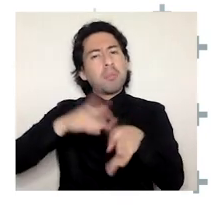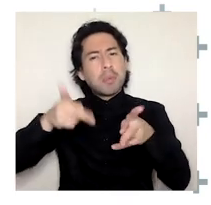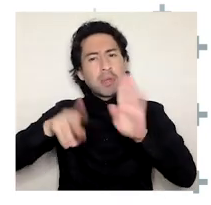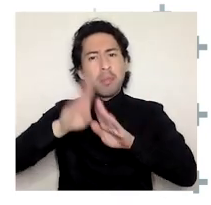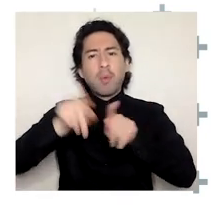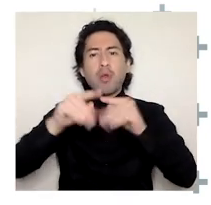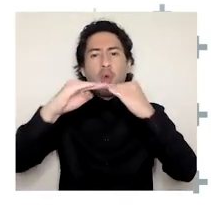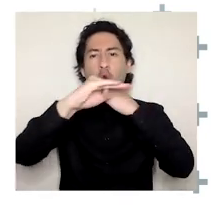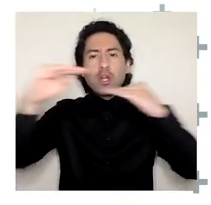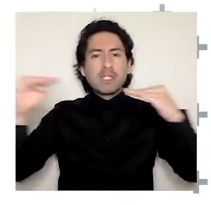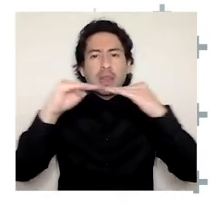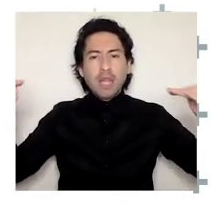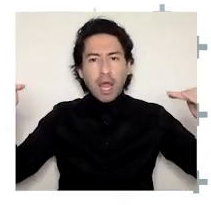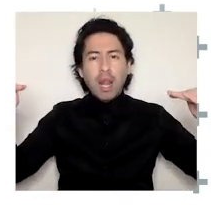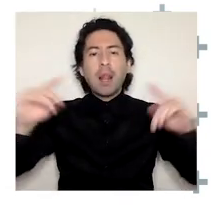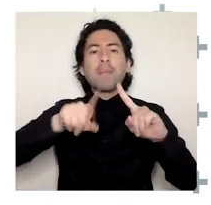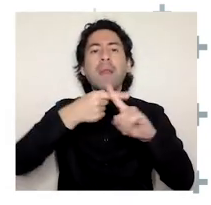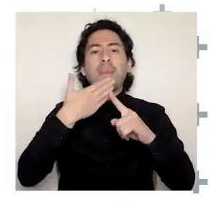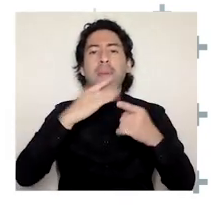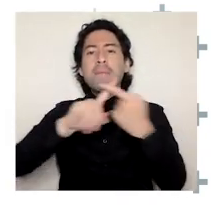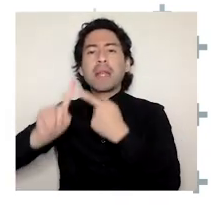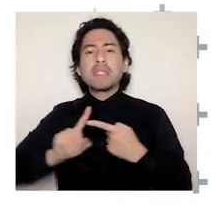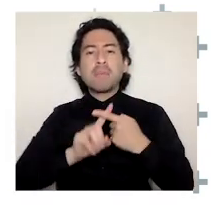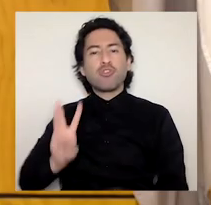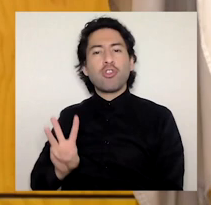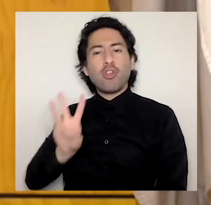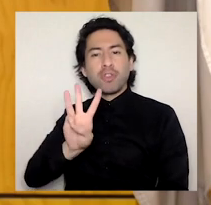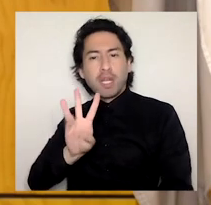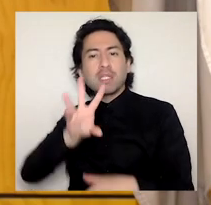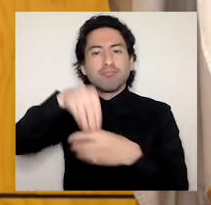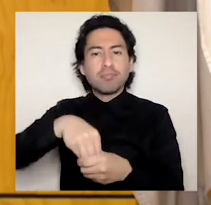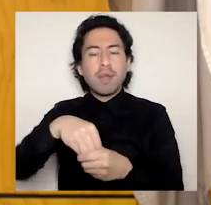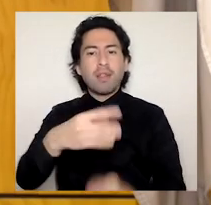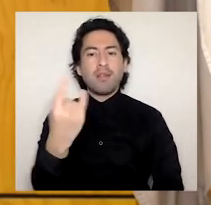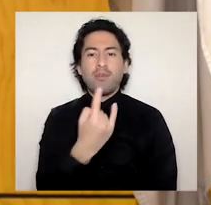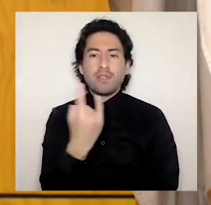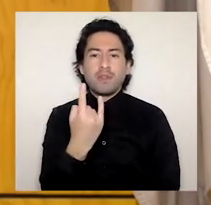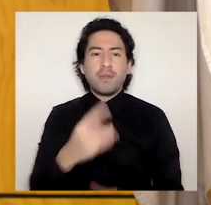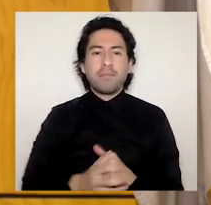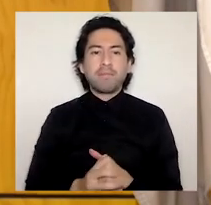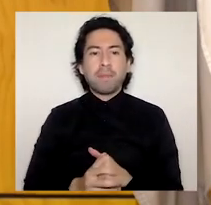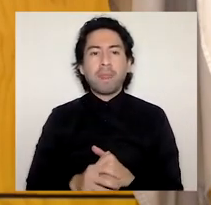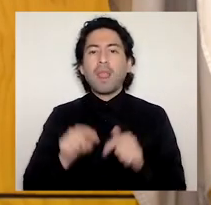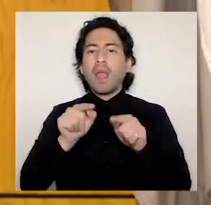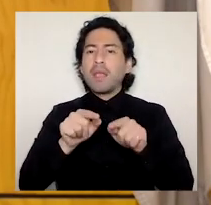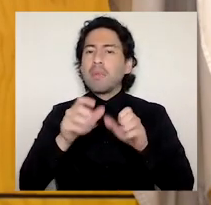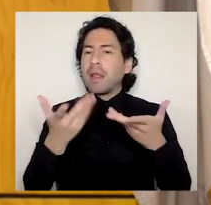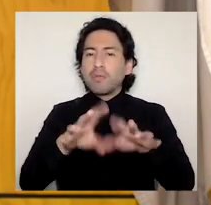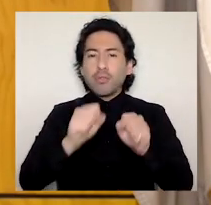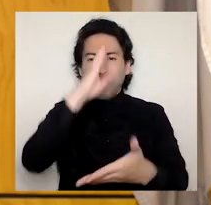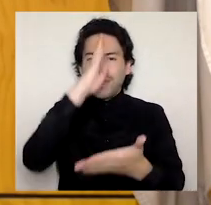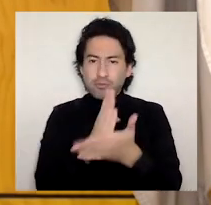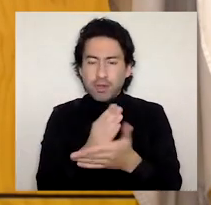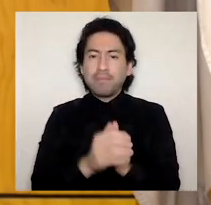en el marco definido por la ley 21.094. además me gustaría destacar que en el transcurso